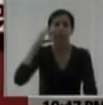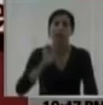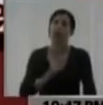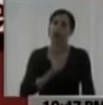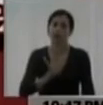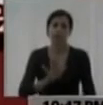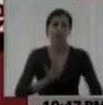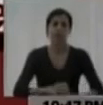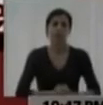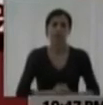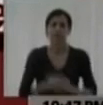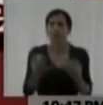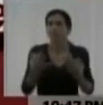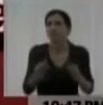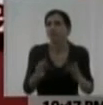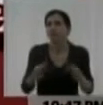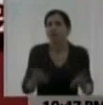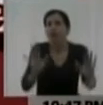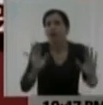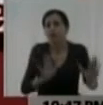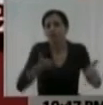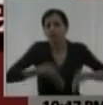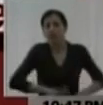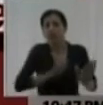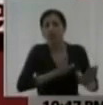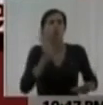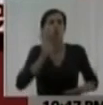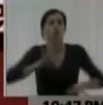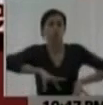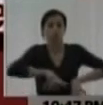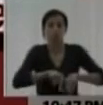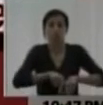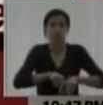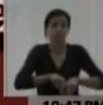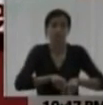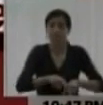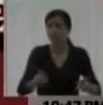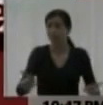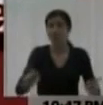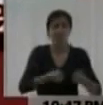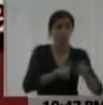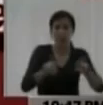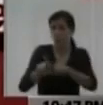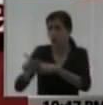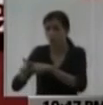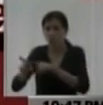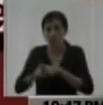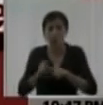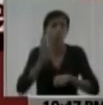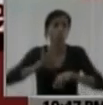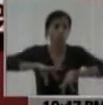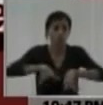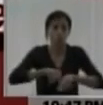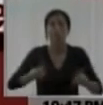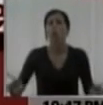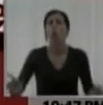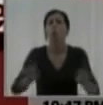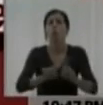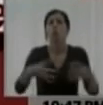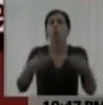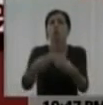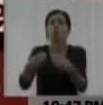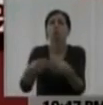Así son las cosas. Son de naturaleza corrupta y los corruptos se juntan para rascarse. José Serra,